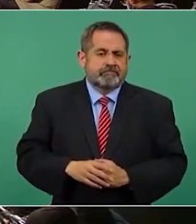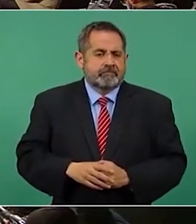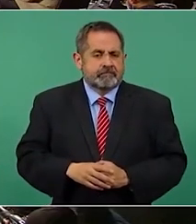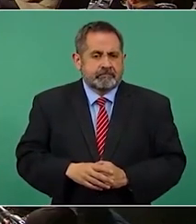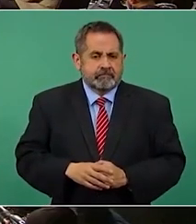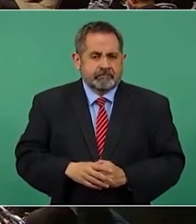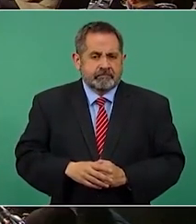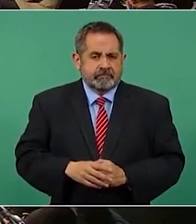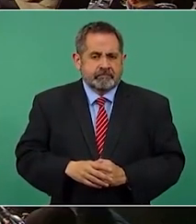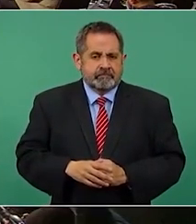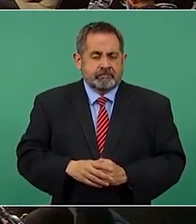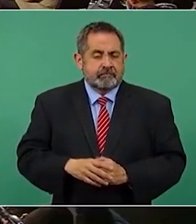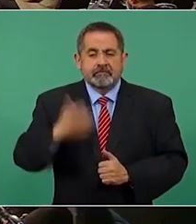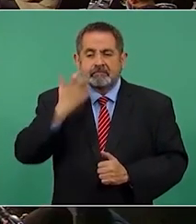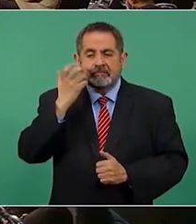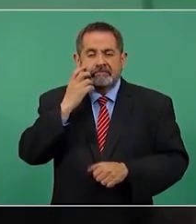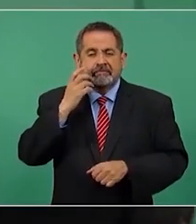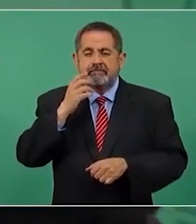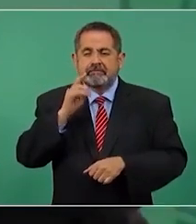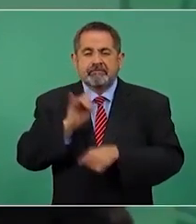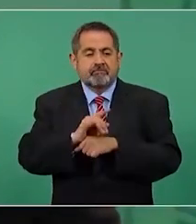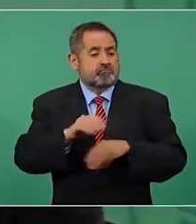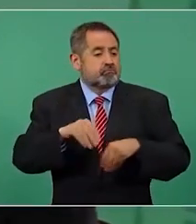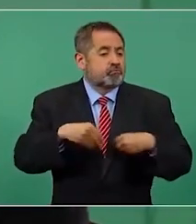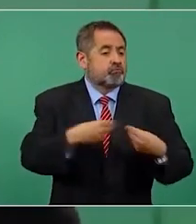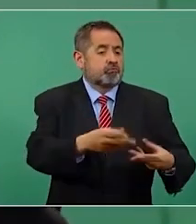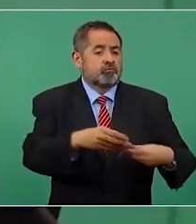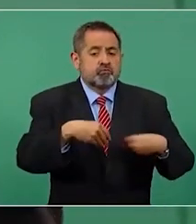Los visten bien, les dan